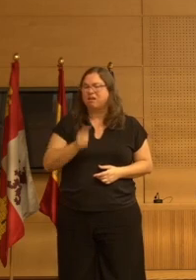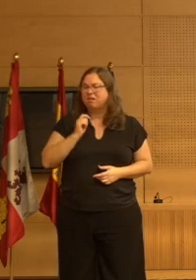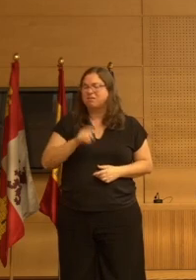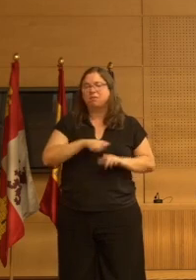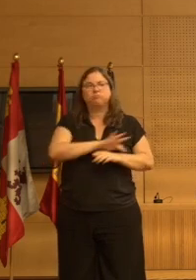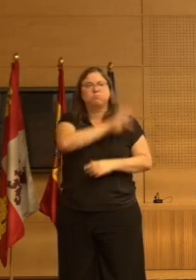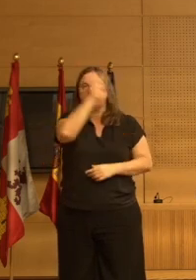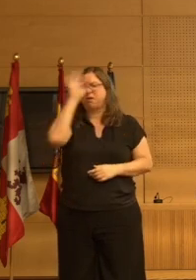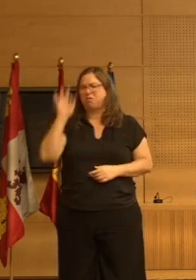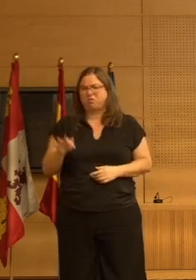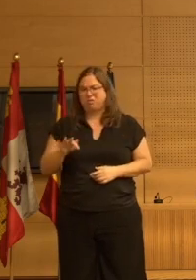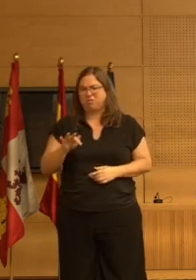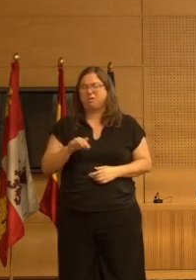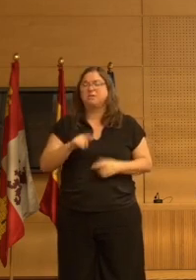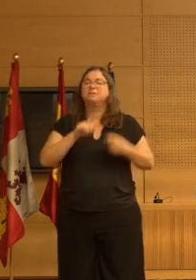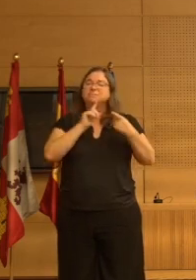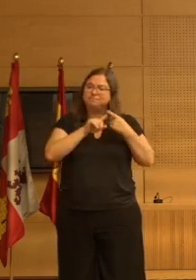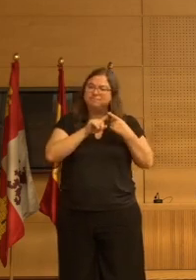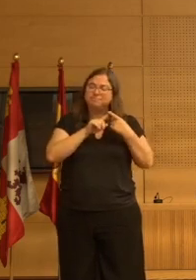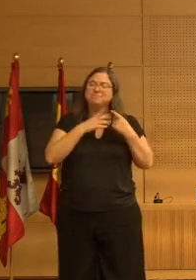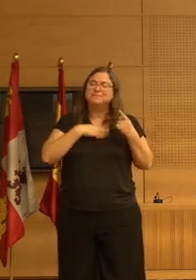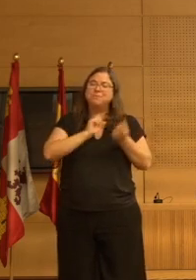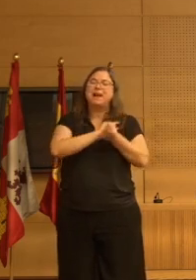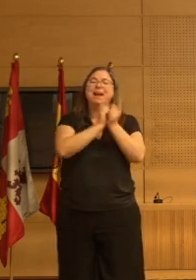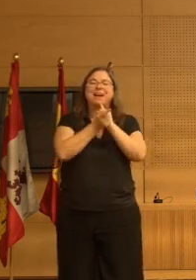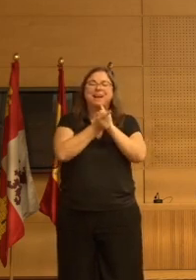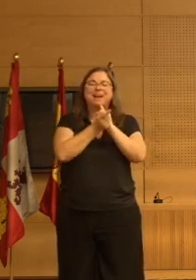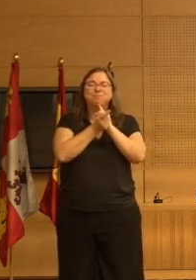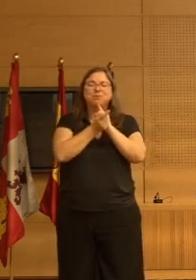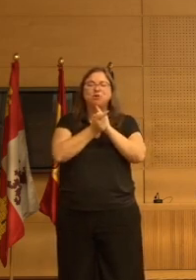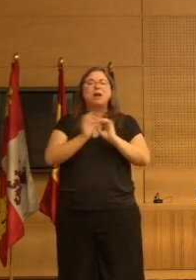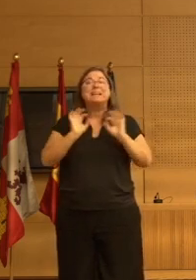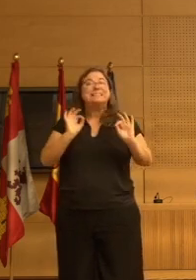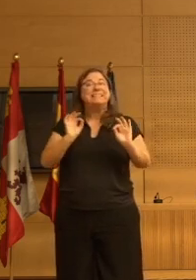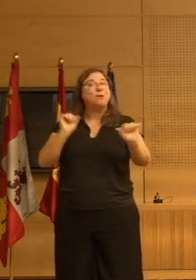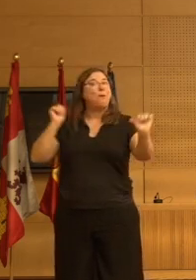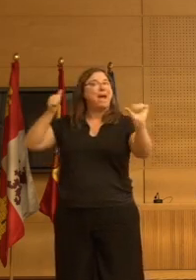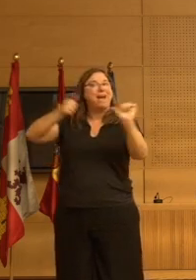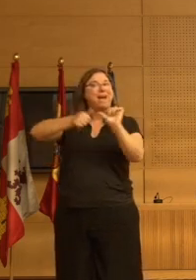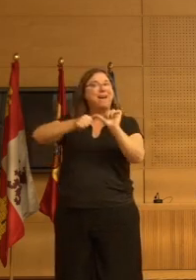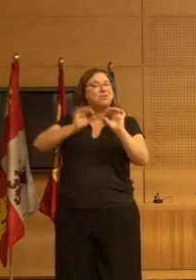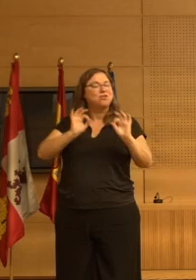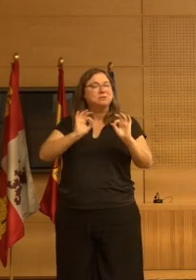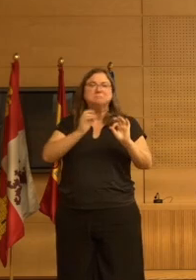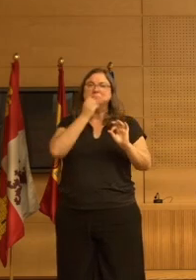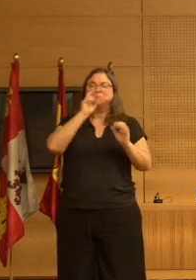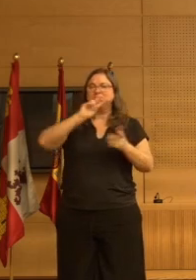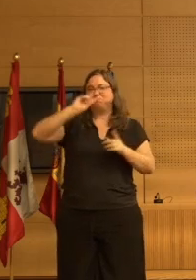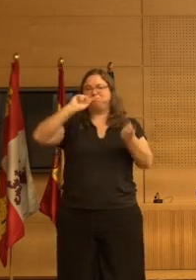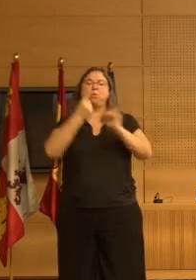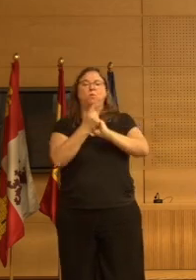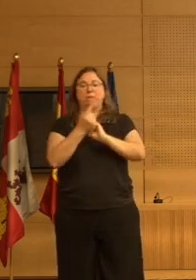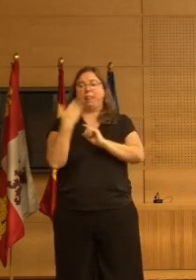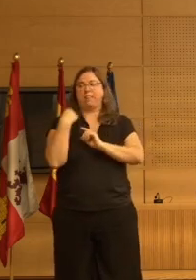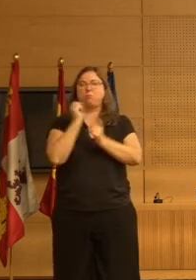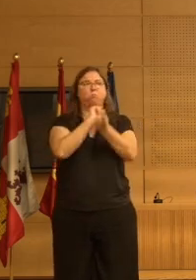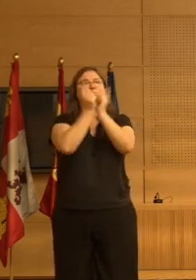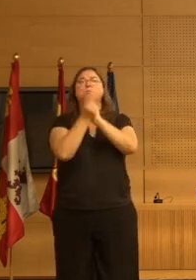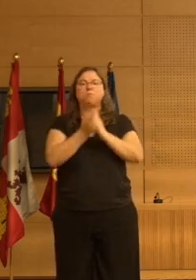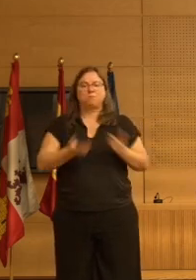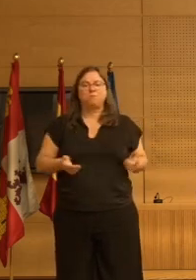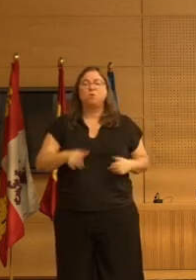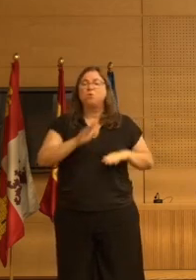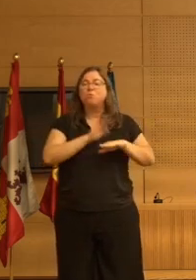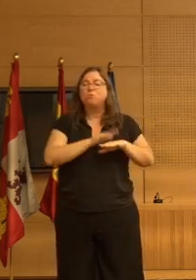mayor parte del tiempo durante al menos dos semanas es un cambio no era siempre así no fue siempre así esto ha ocurrido recientemente